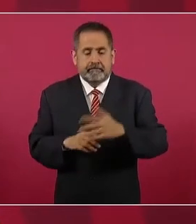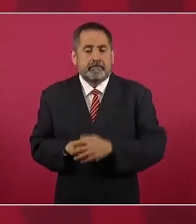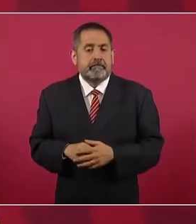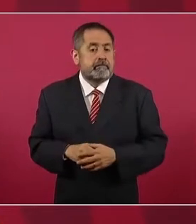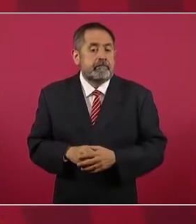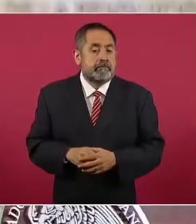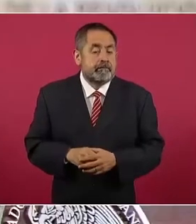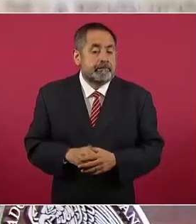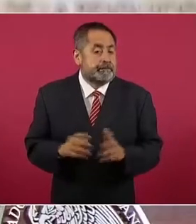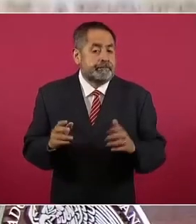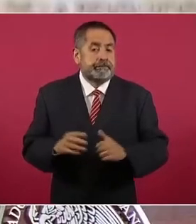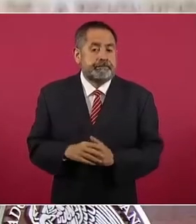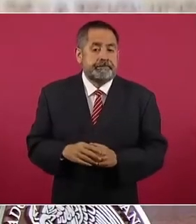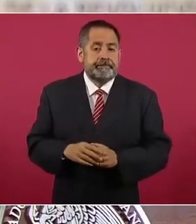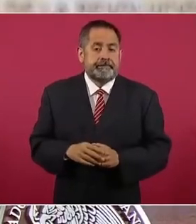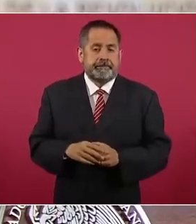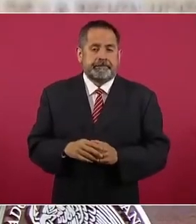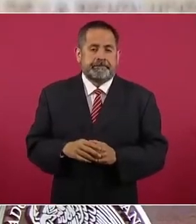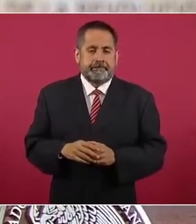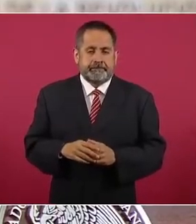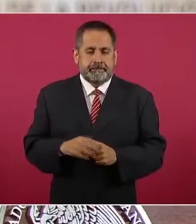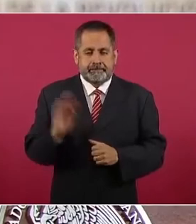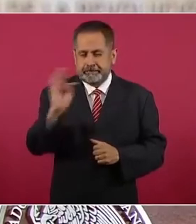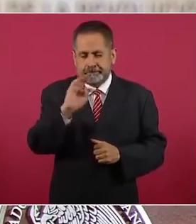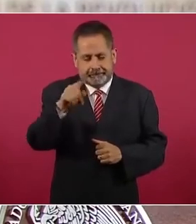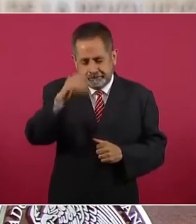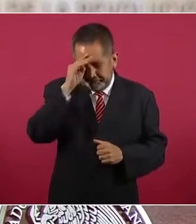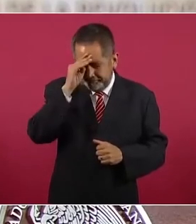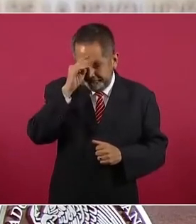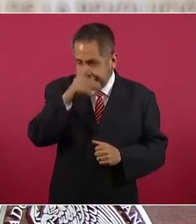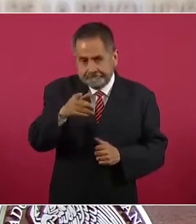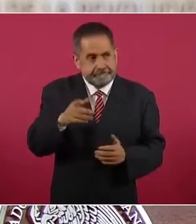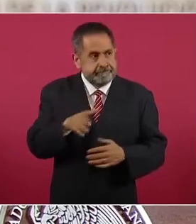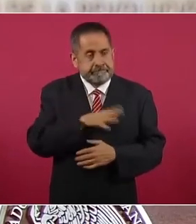aunque les parezca increíble,